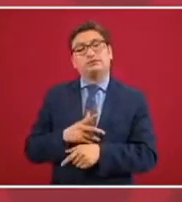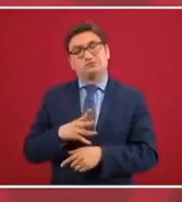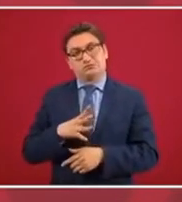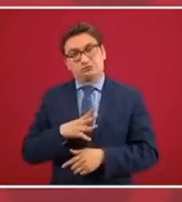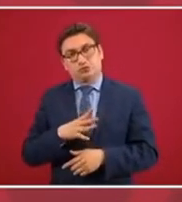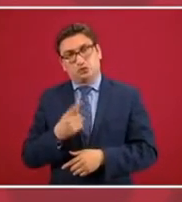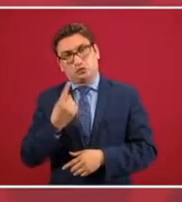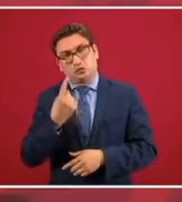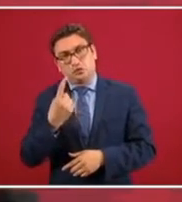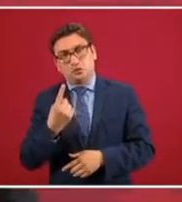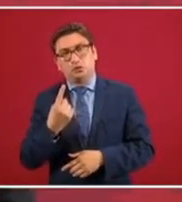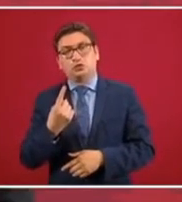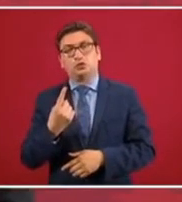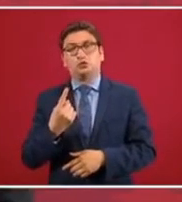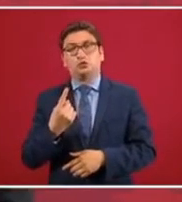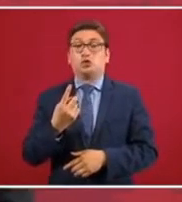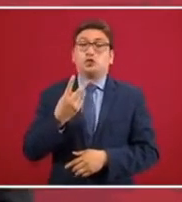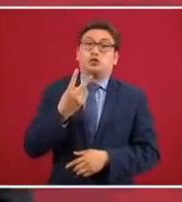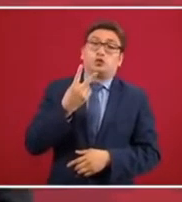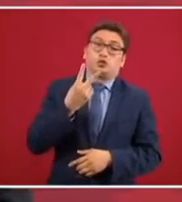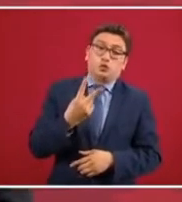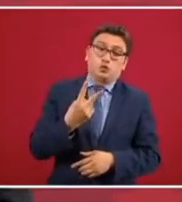cuando mucho dos,